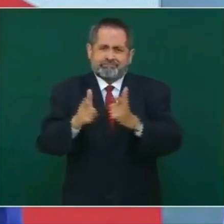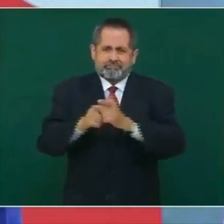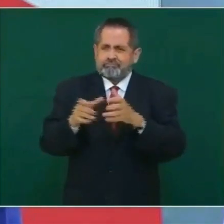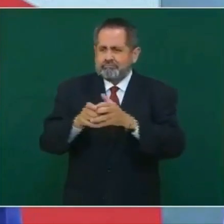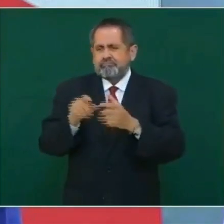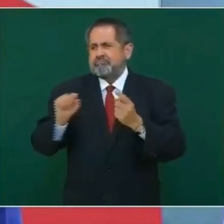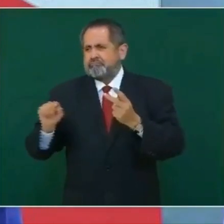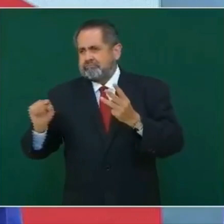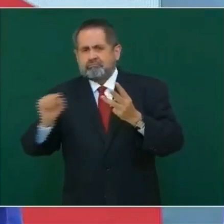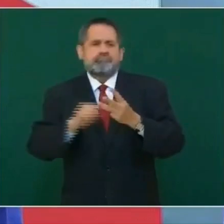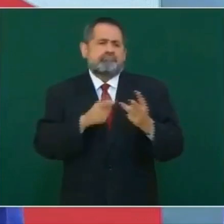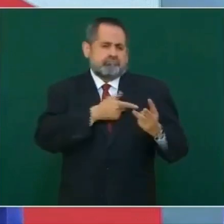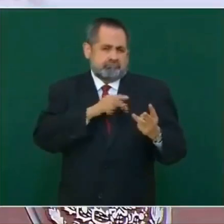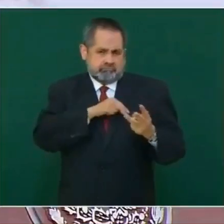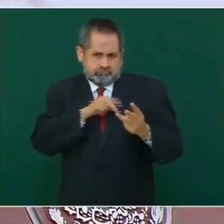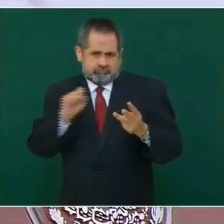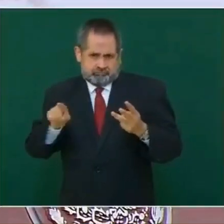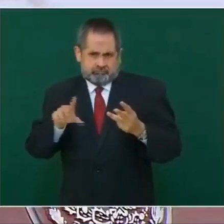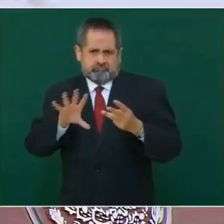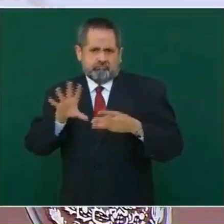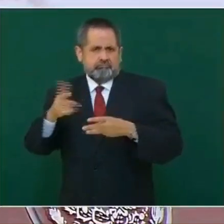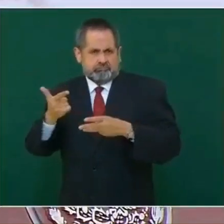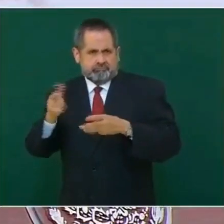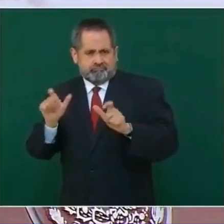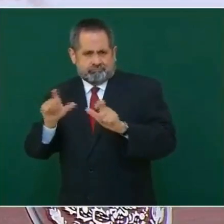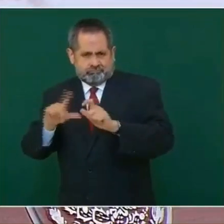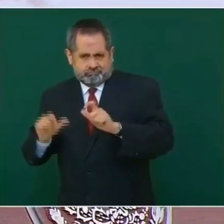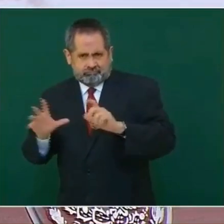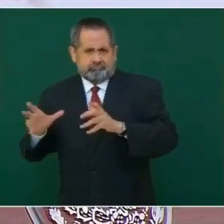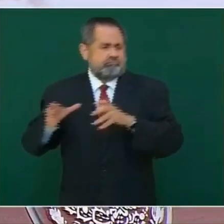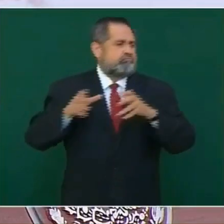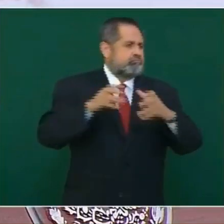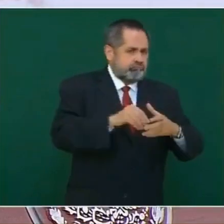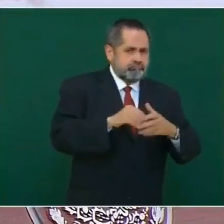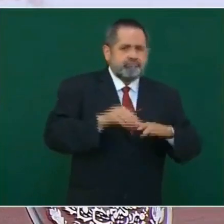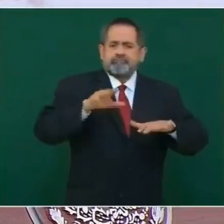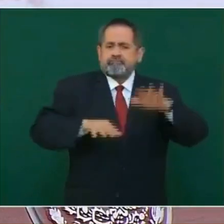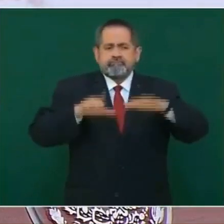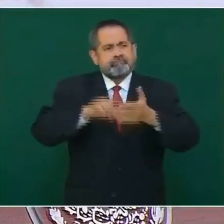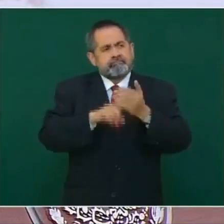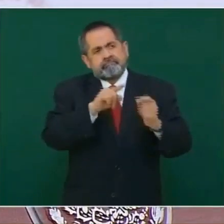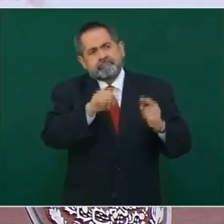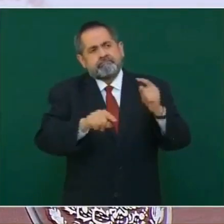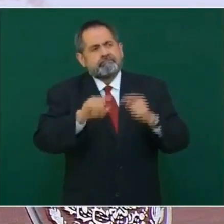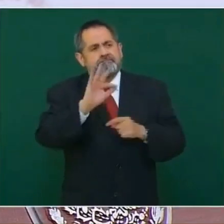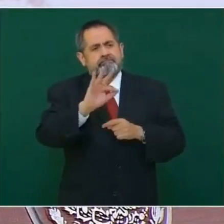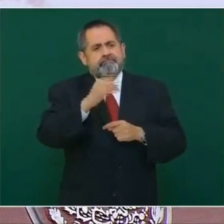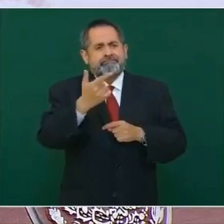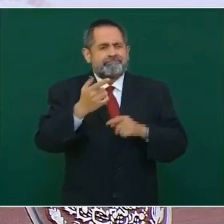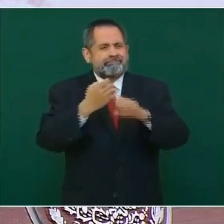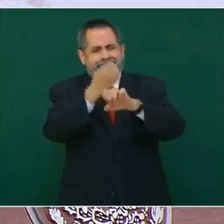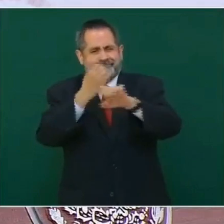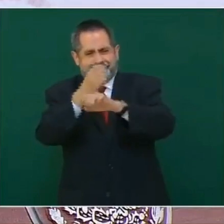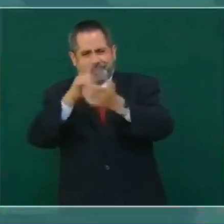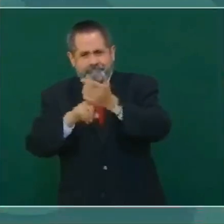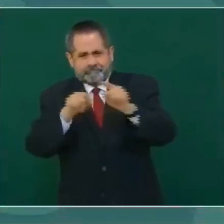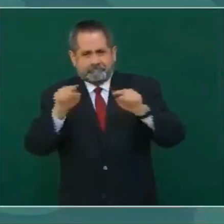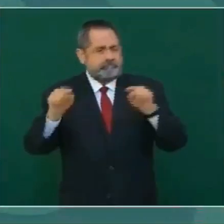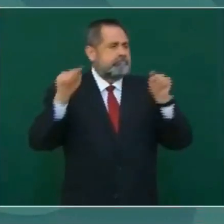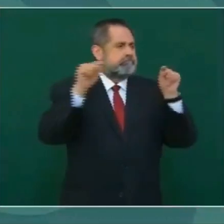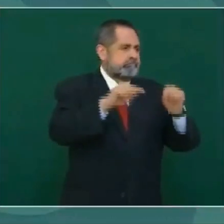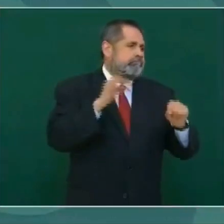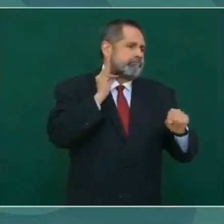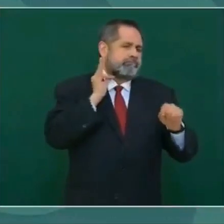a veces los representantes de las fiscalías se